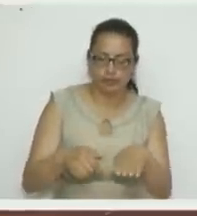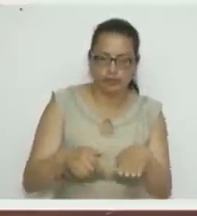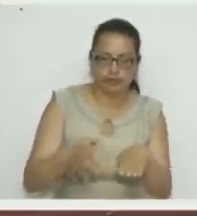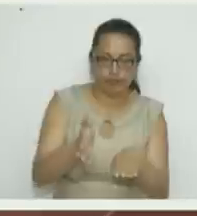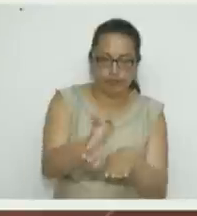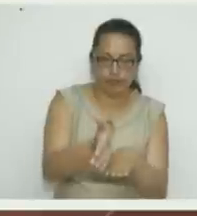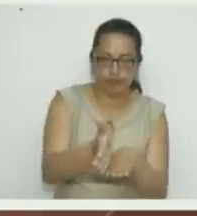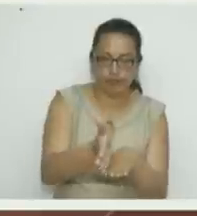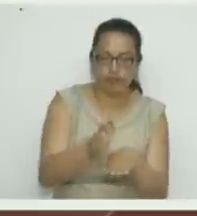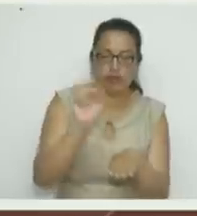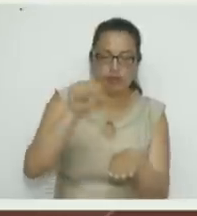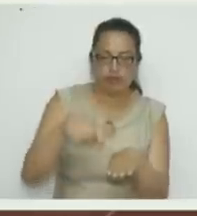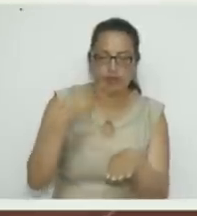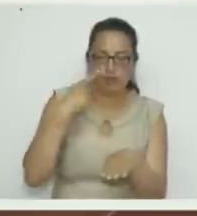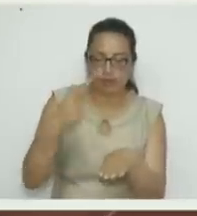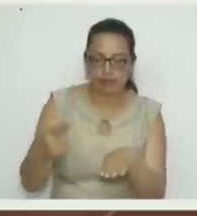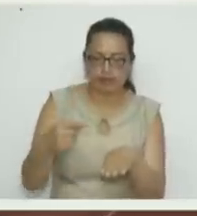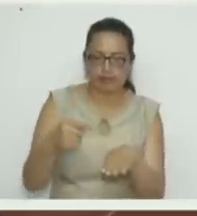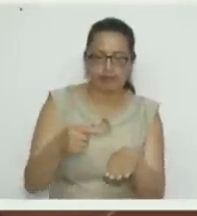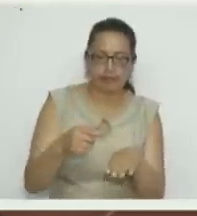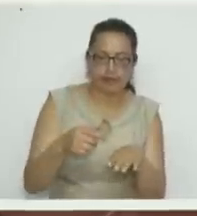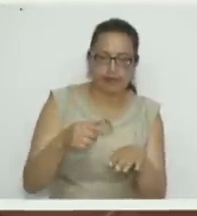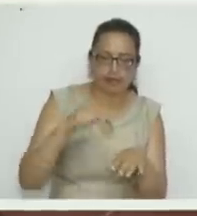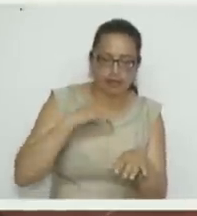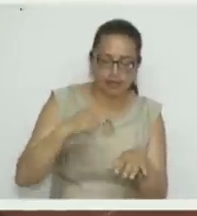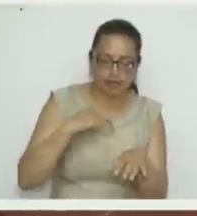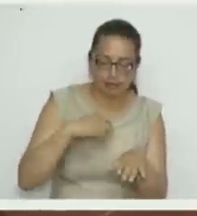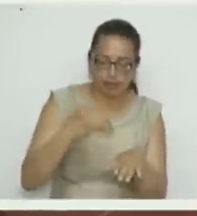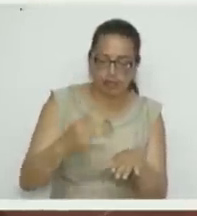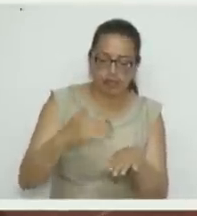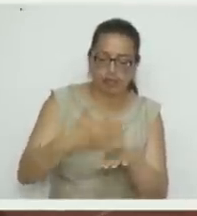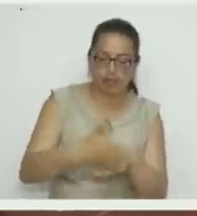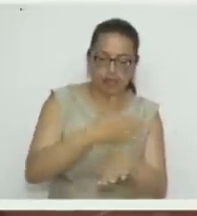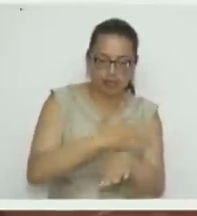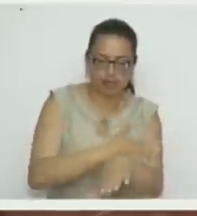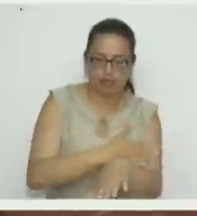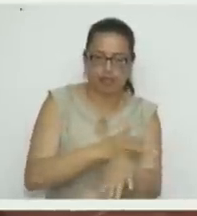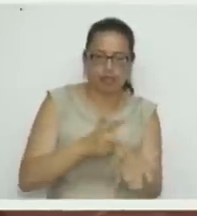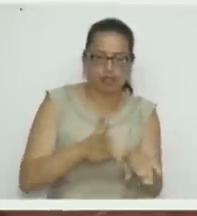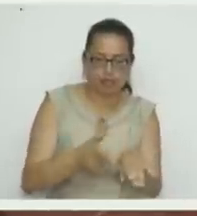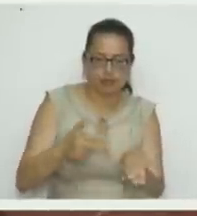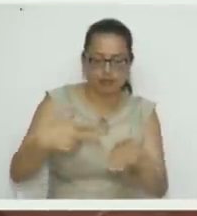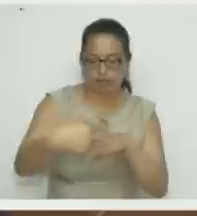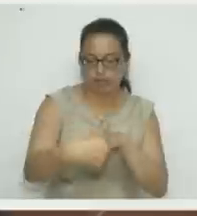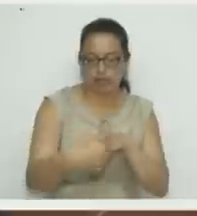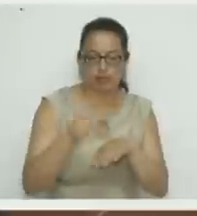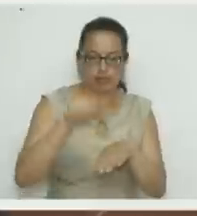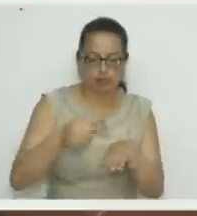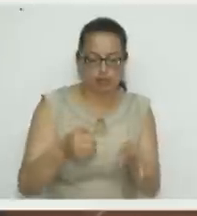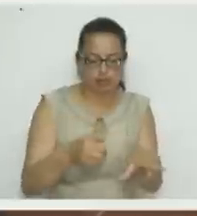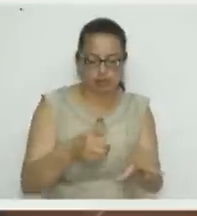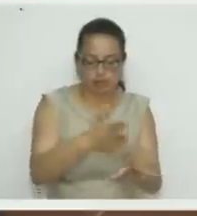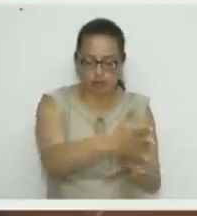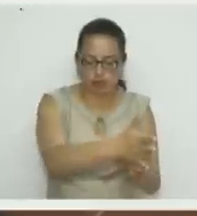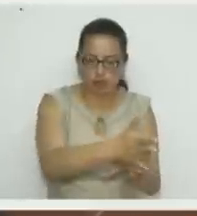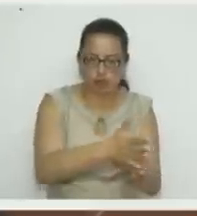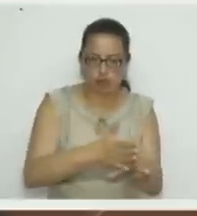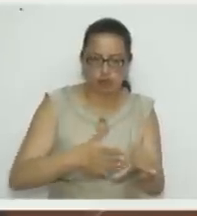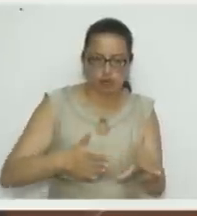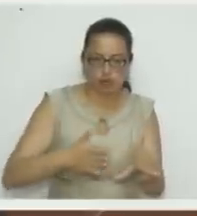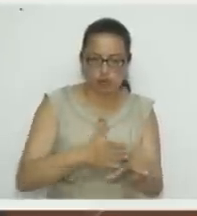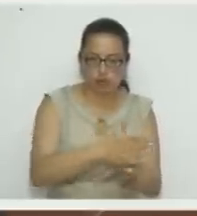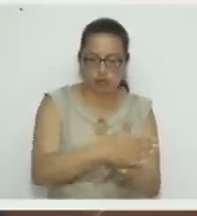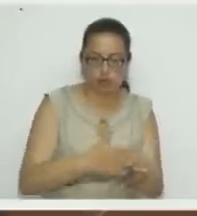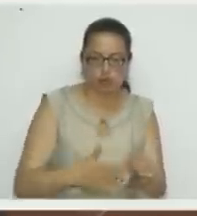Y acá hay unas marcas. ¿Que anteriormente las hicimos? Sí. En el molde vienen. Y vamos a